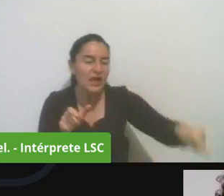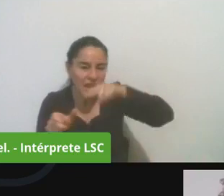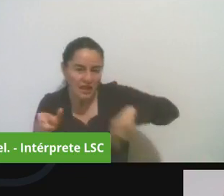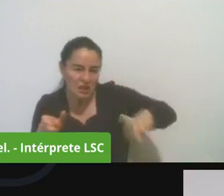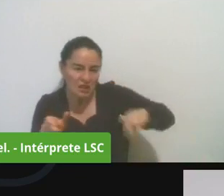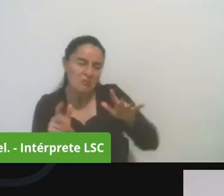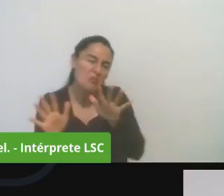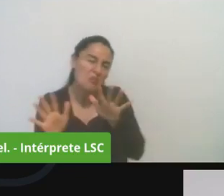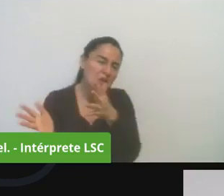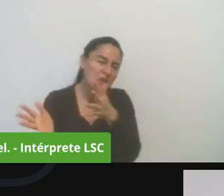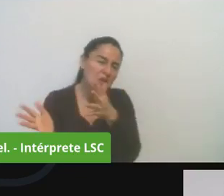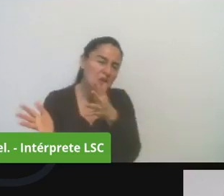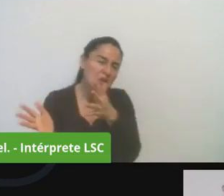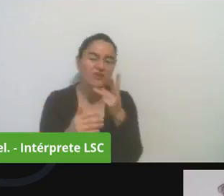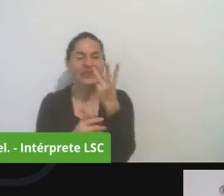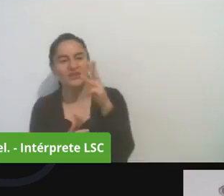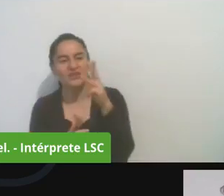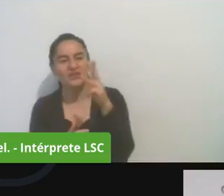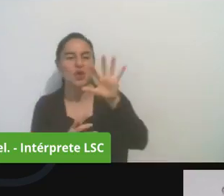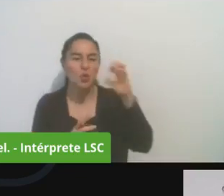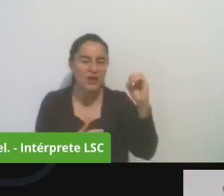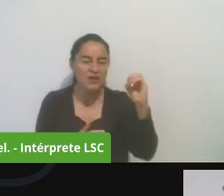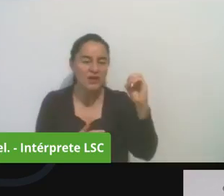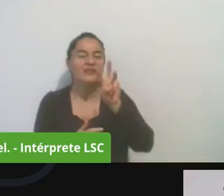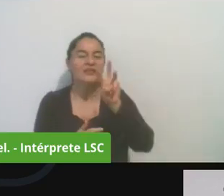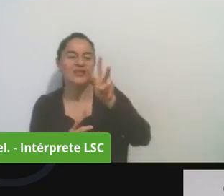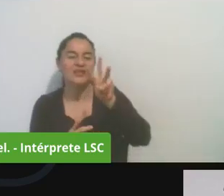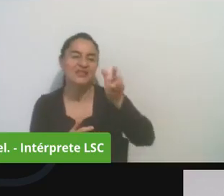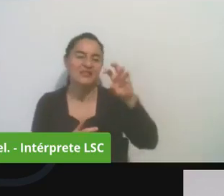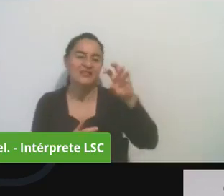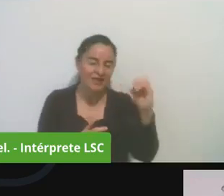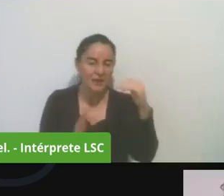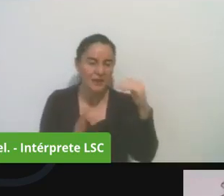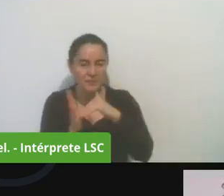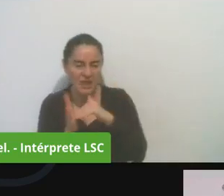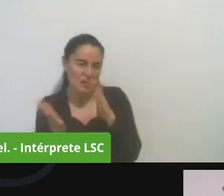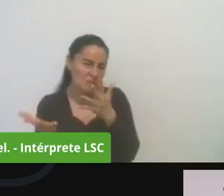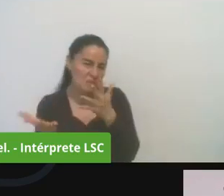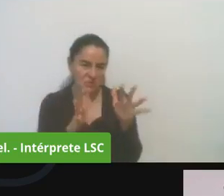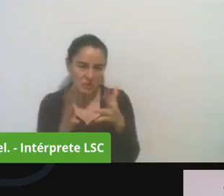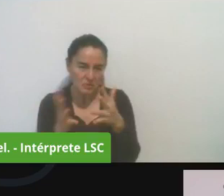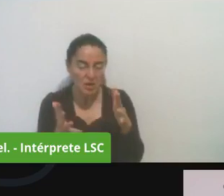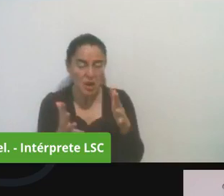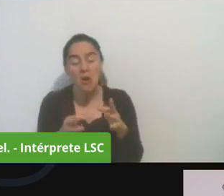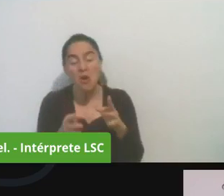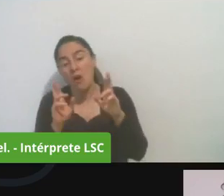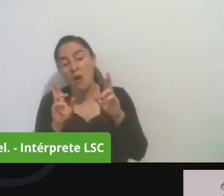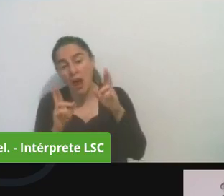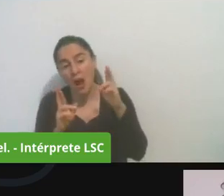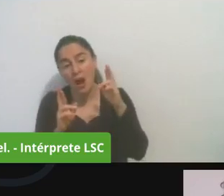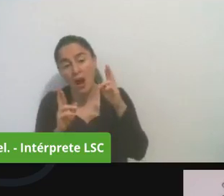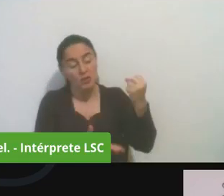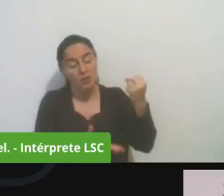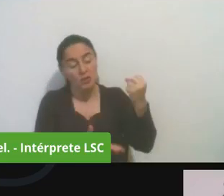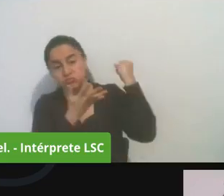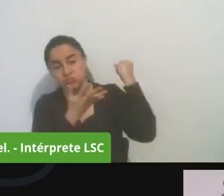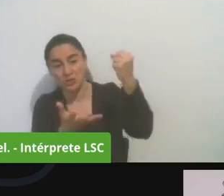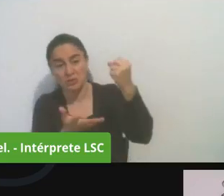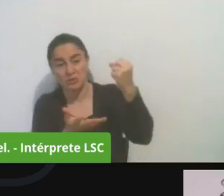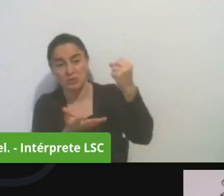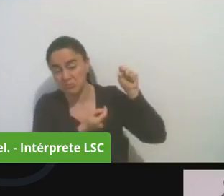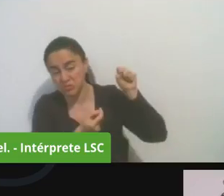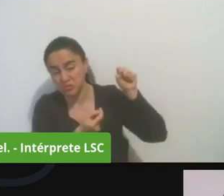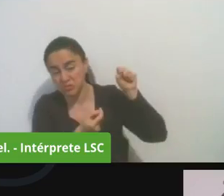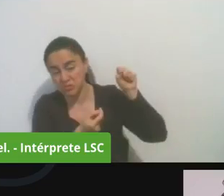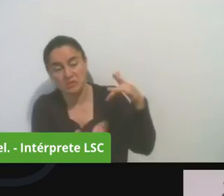setenta mil creo que puede dar un aumento por el tema del presupuesto participativo y estos son dos grandes logros que creemos que pueden potenciar la acción